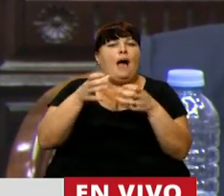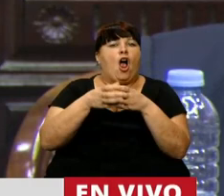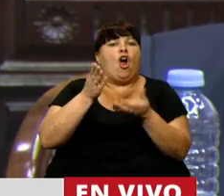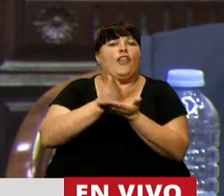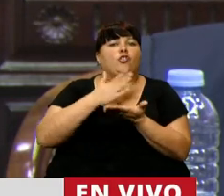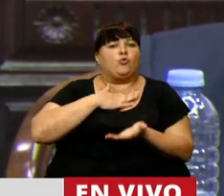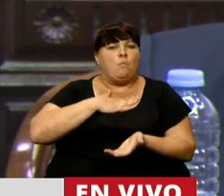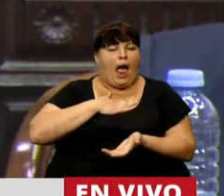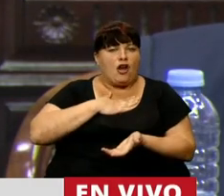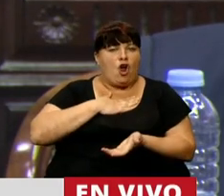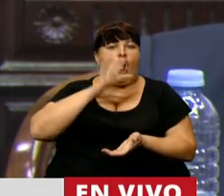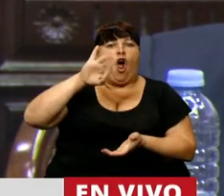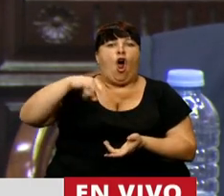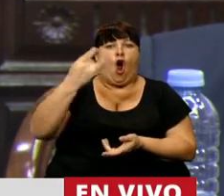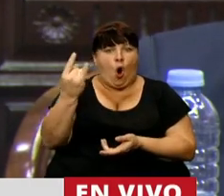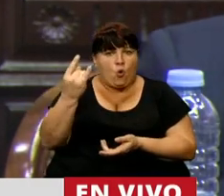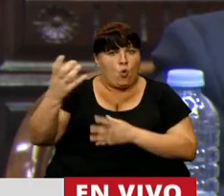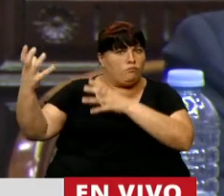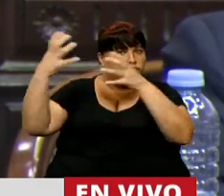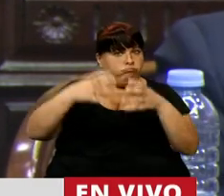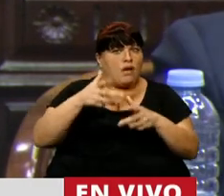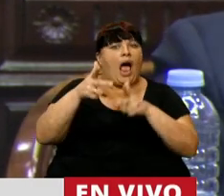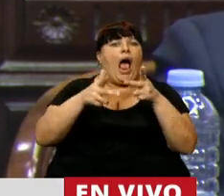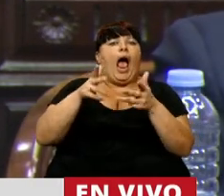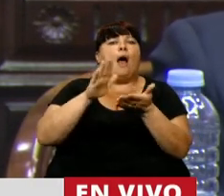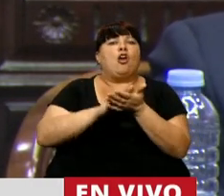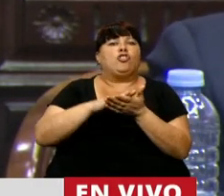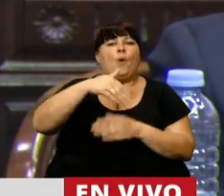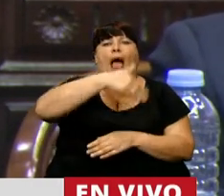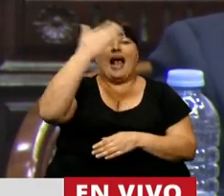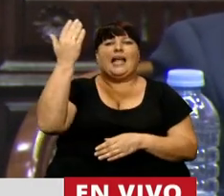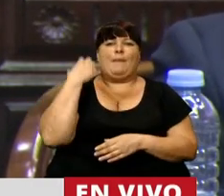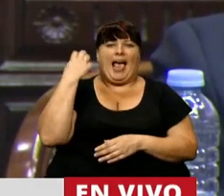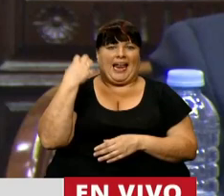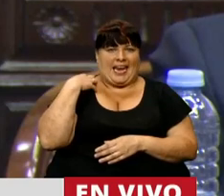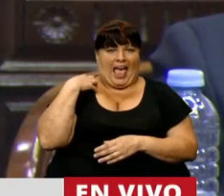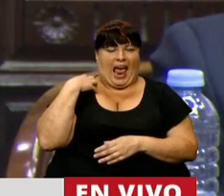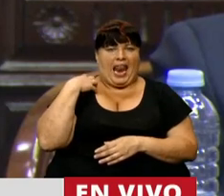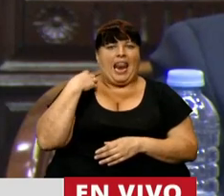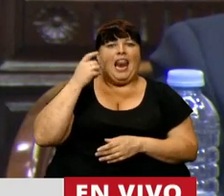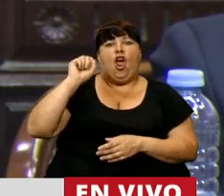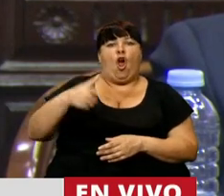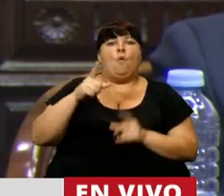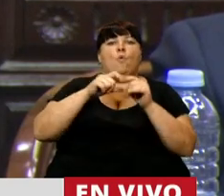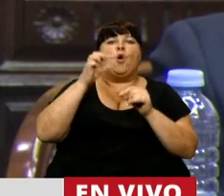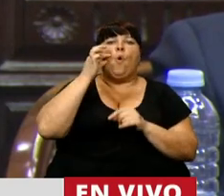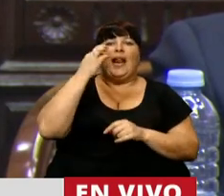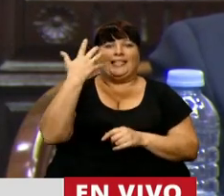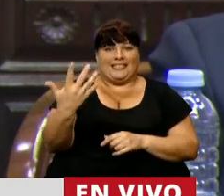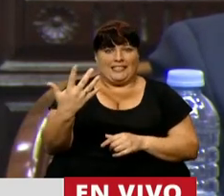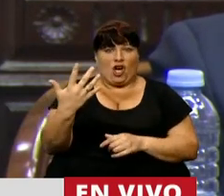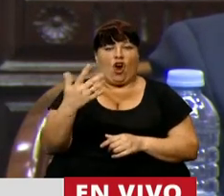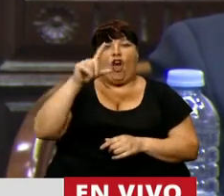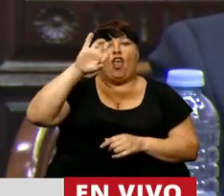Humanos de la ONU, que al referirse en la Asamblea General Ordinaria número 45